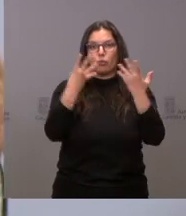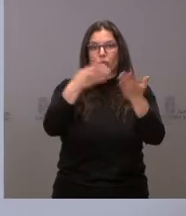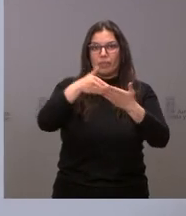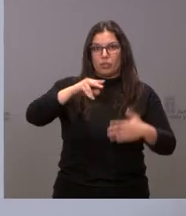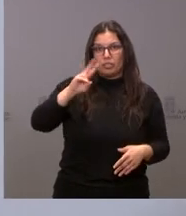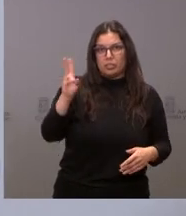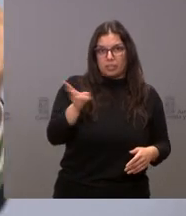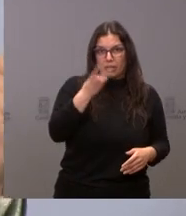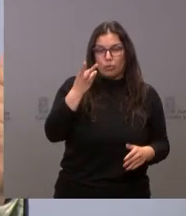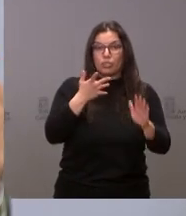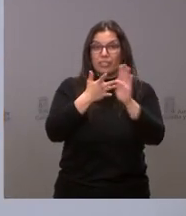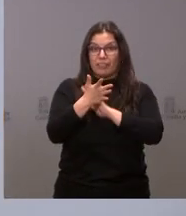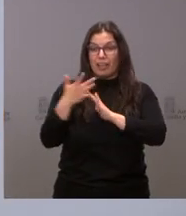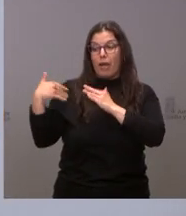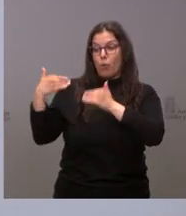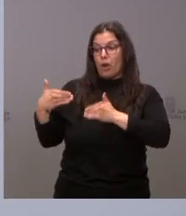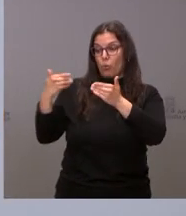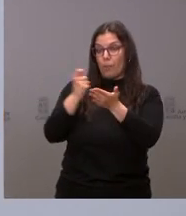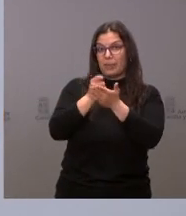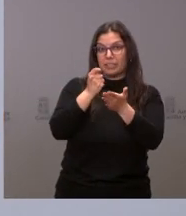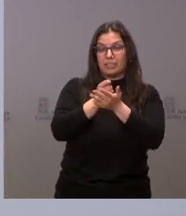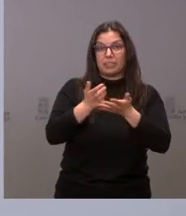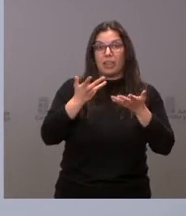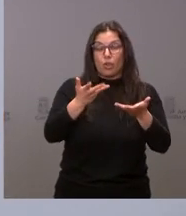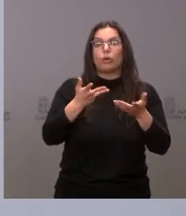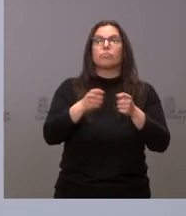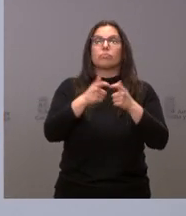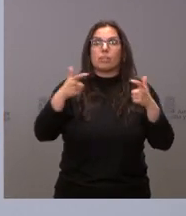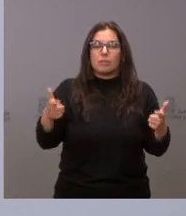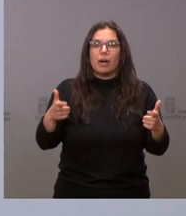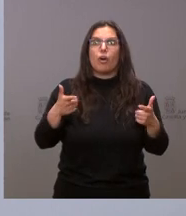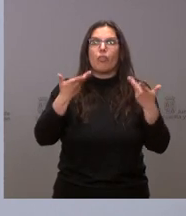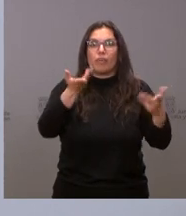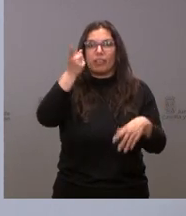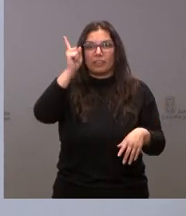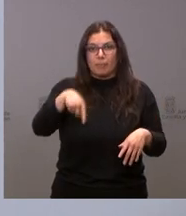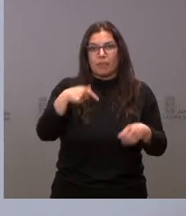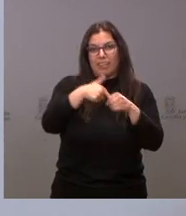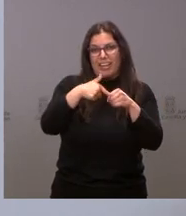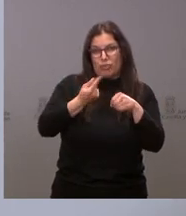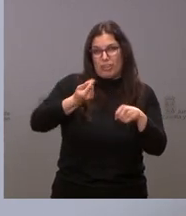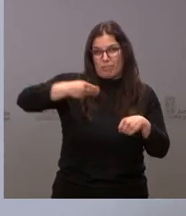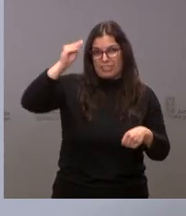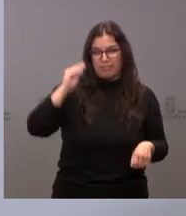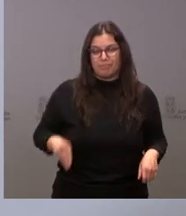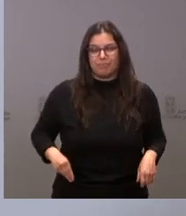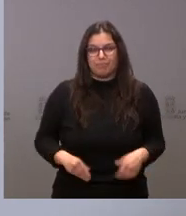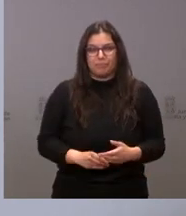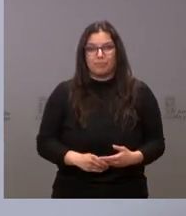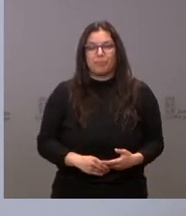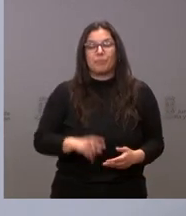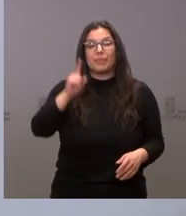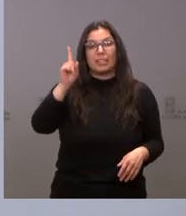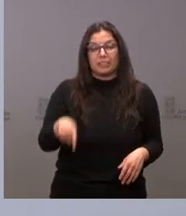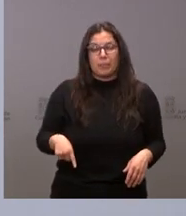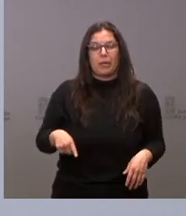por cuanto se ha incrementado la prestación del servicio, el incremento de los carburantes, así es. También vamos